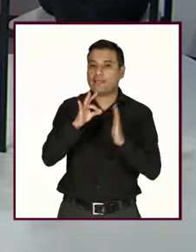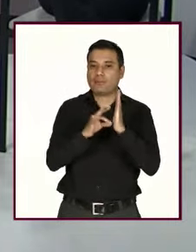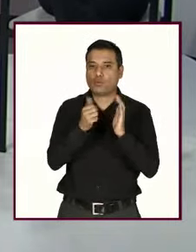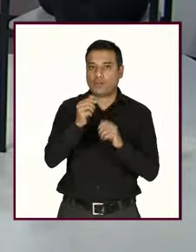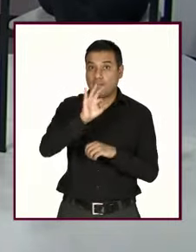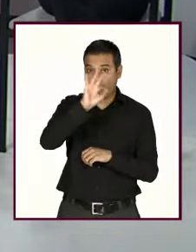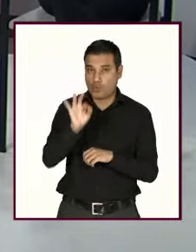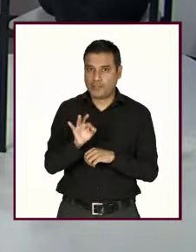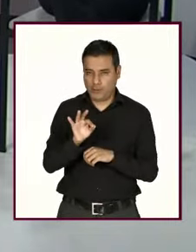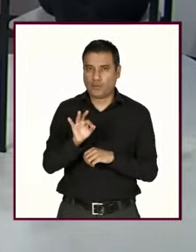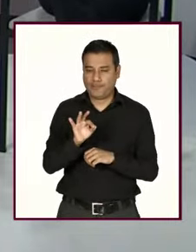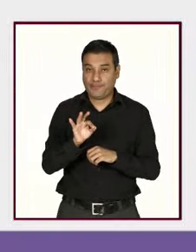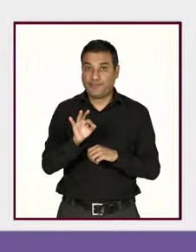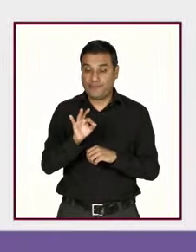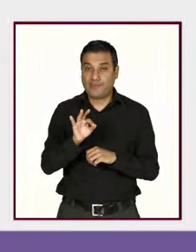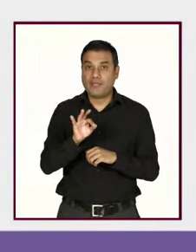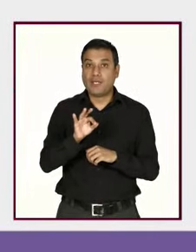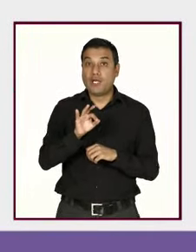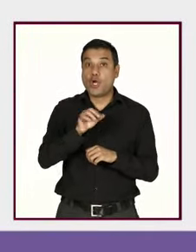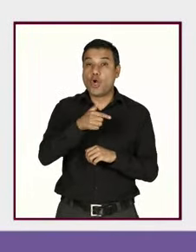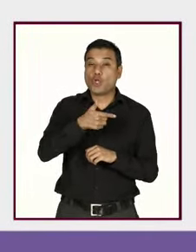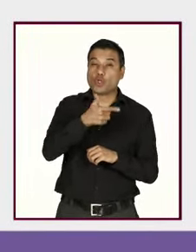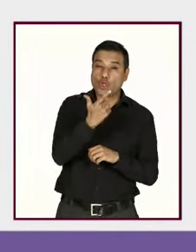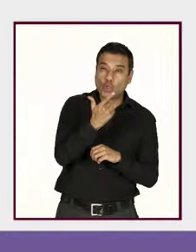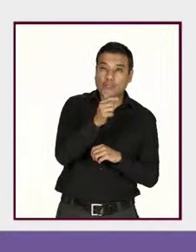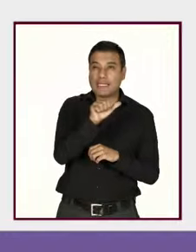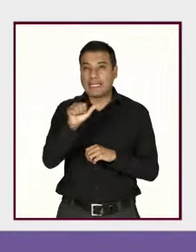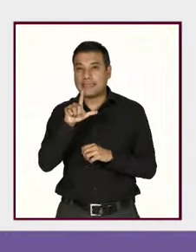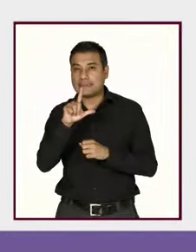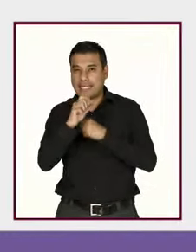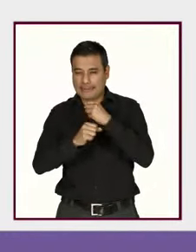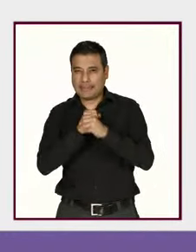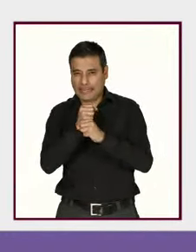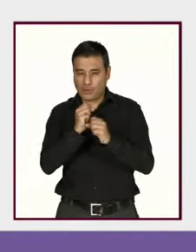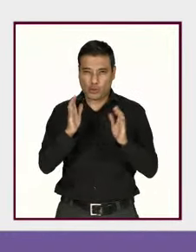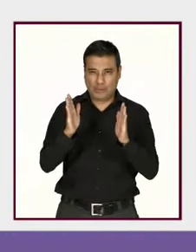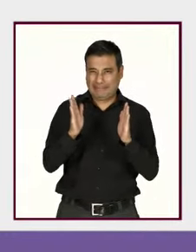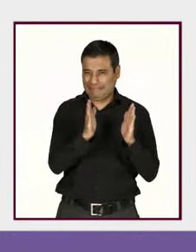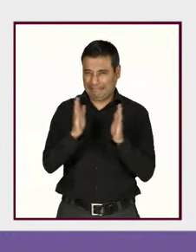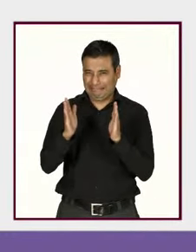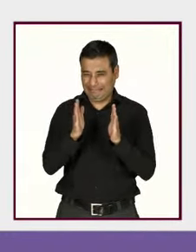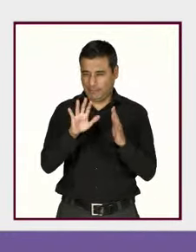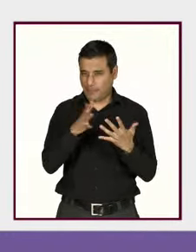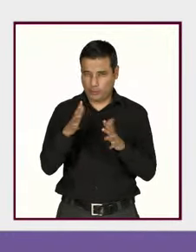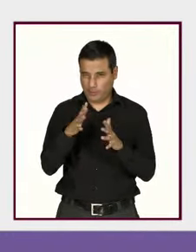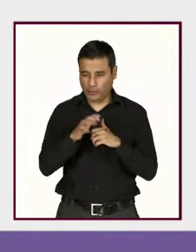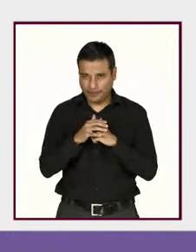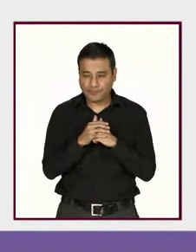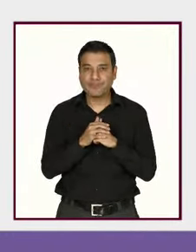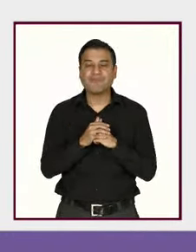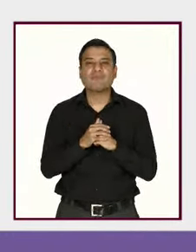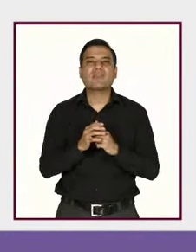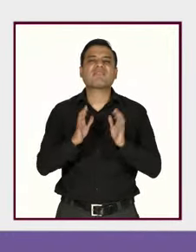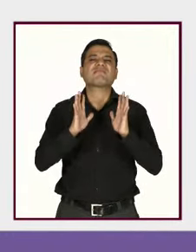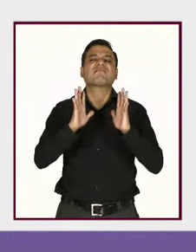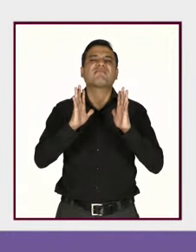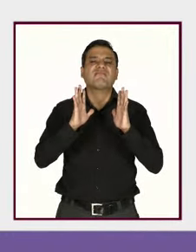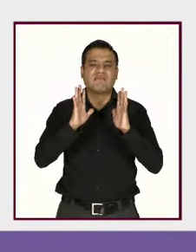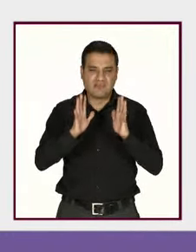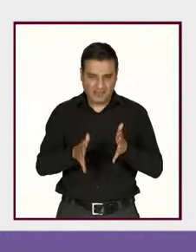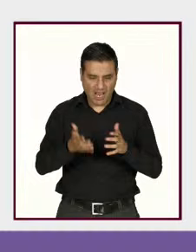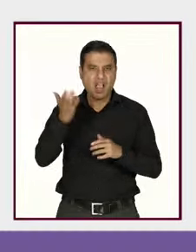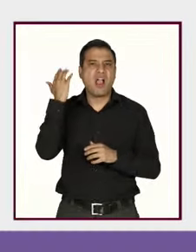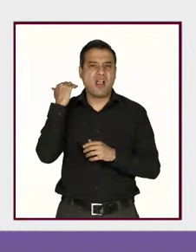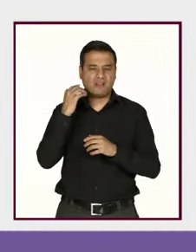% de la población de 12 y 17 años, de entre 12 y 17 años, experimentó alguna situación